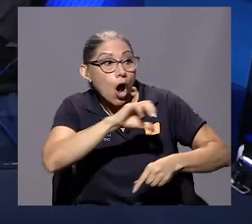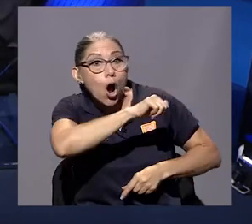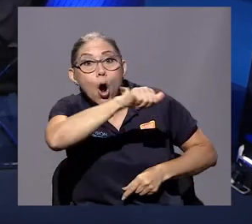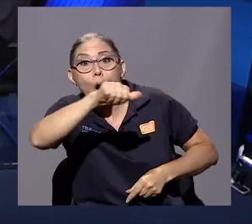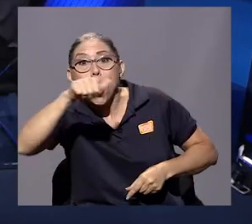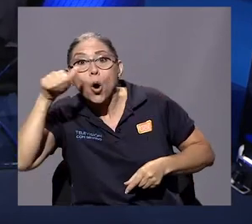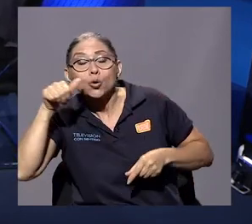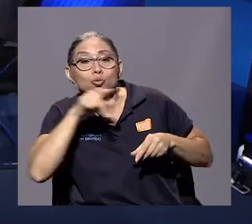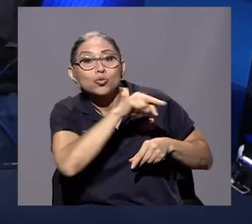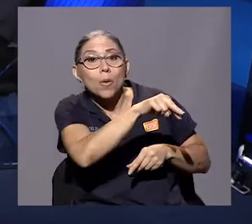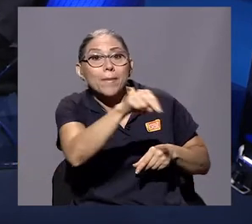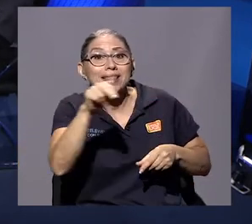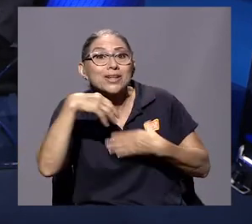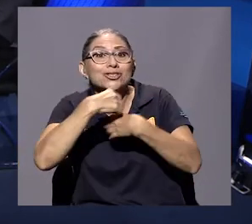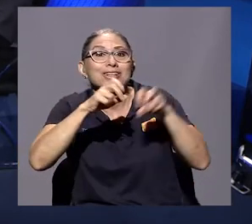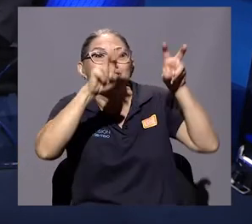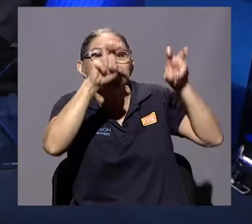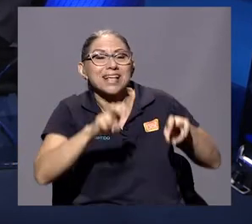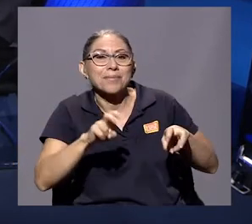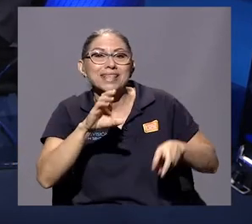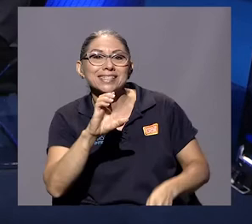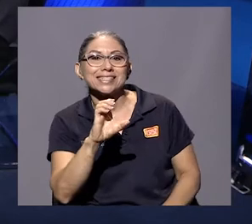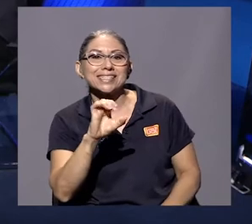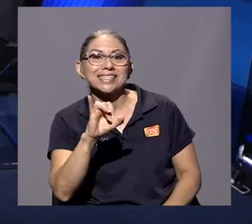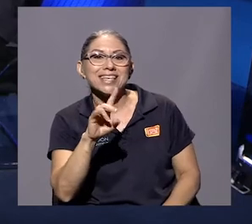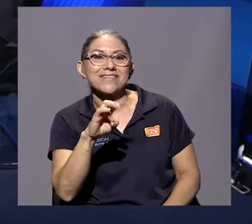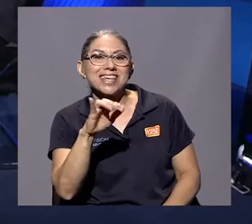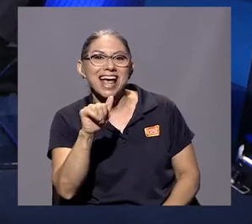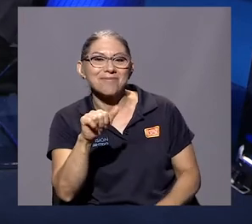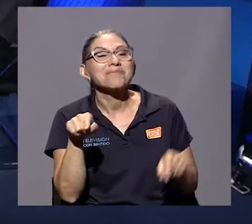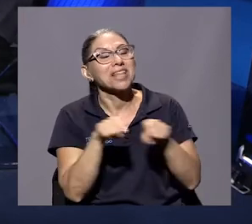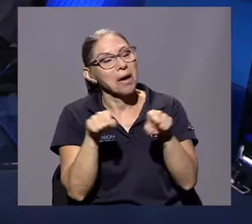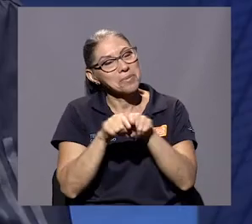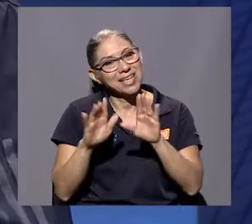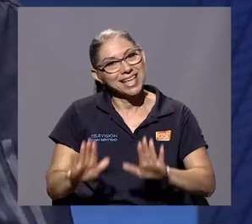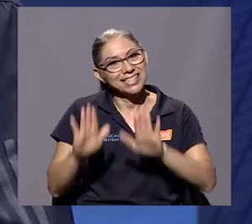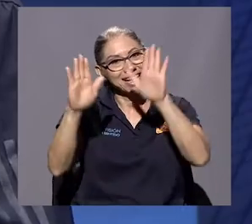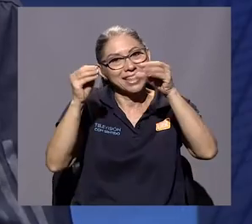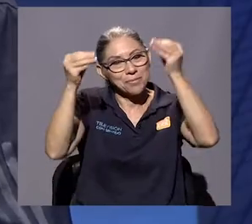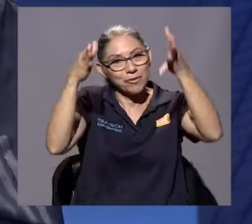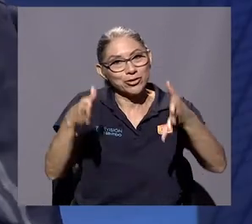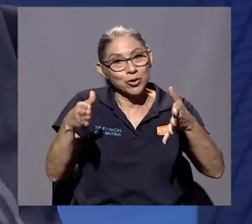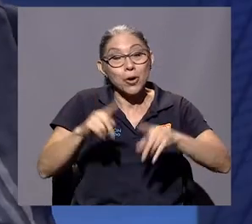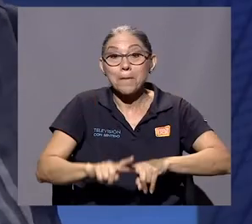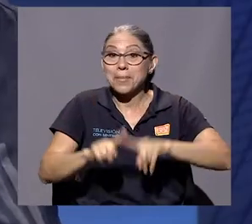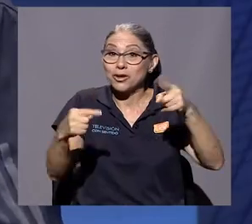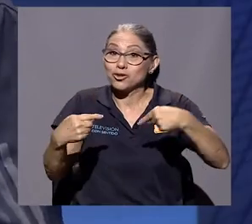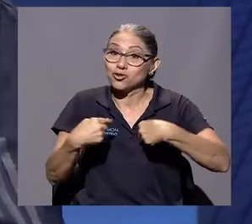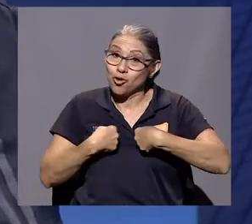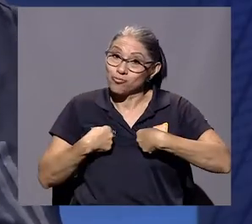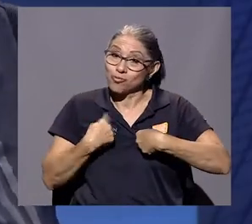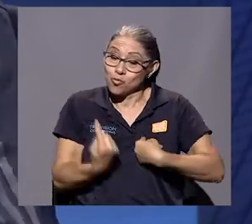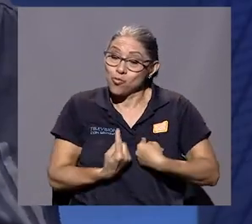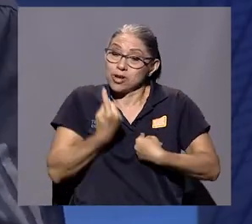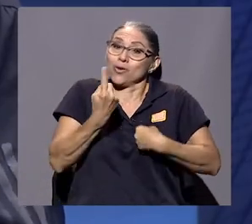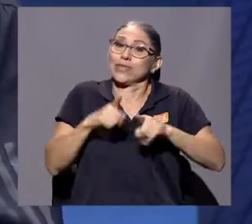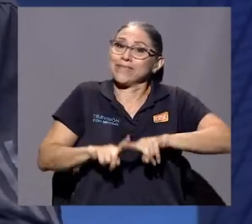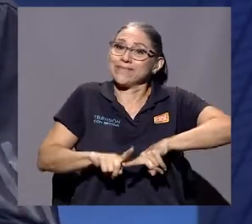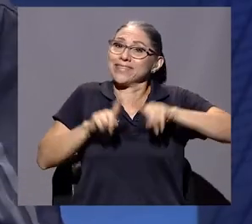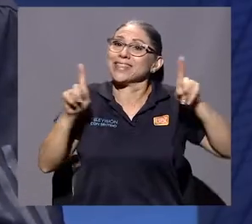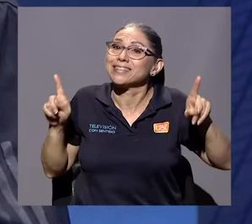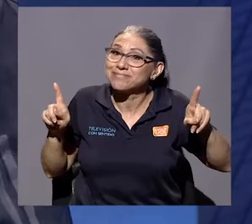todos se presentaron en cívica, donde también teníamos un magnífico profesor, pero yo fui el disidente.